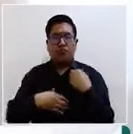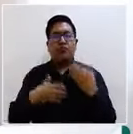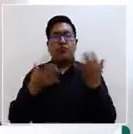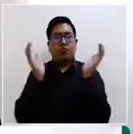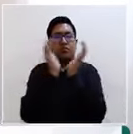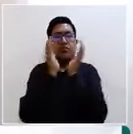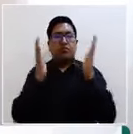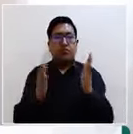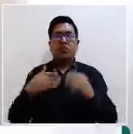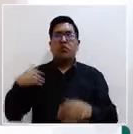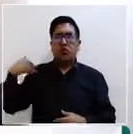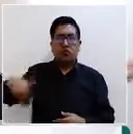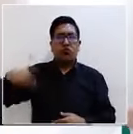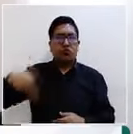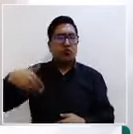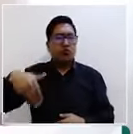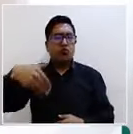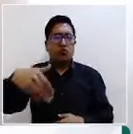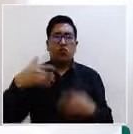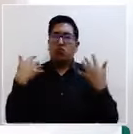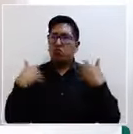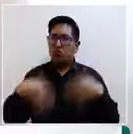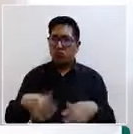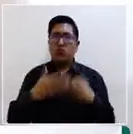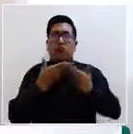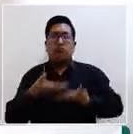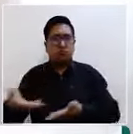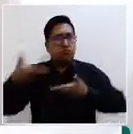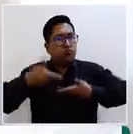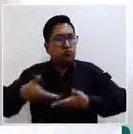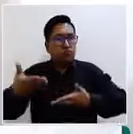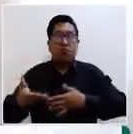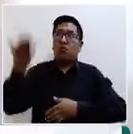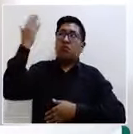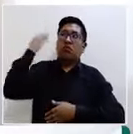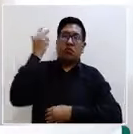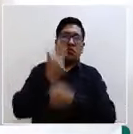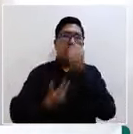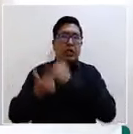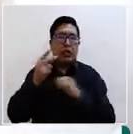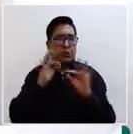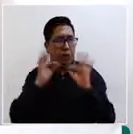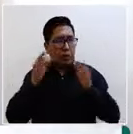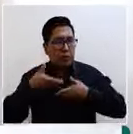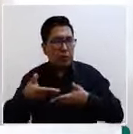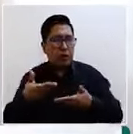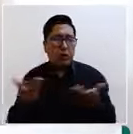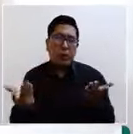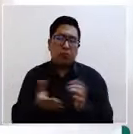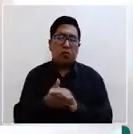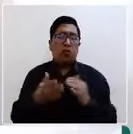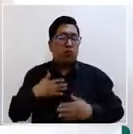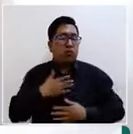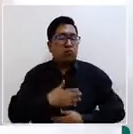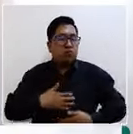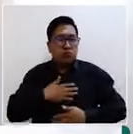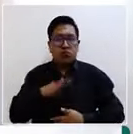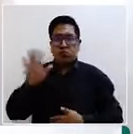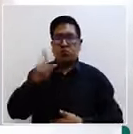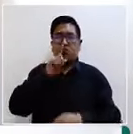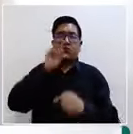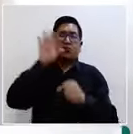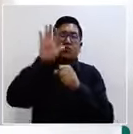edificio más veces que en los tres años anteriores. Vengo siempre con muchísimo gusto. Creo que es una señal y un reflejo de su